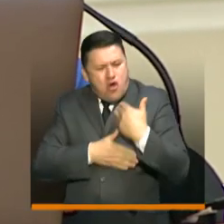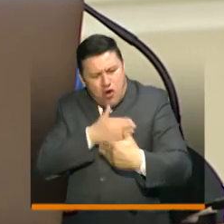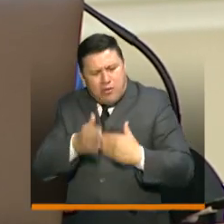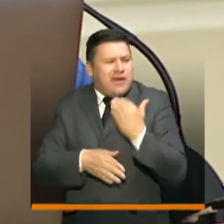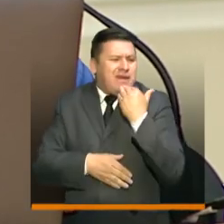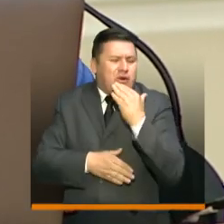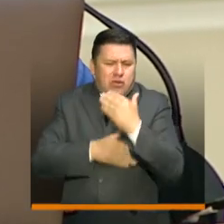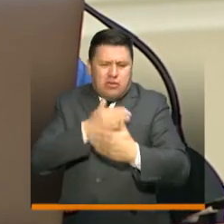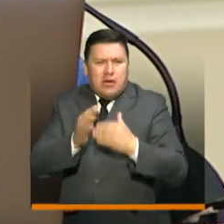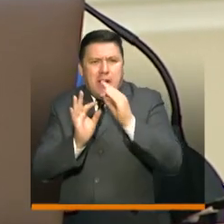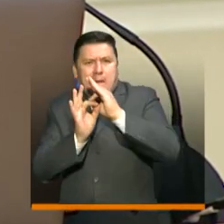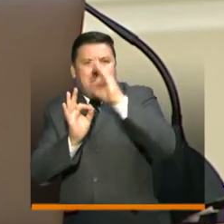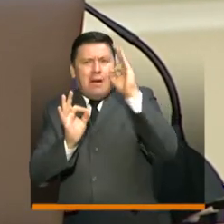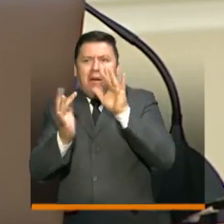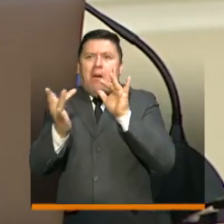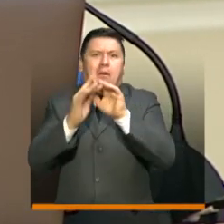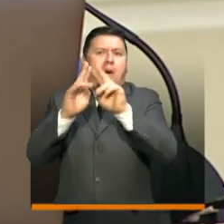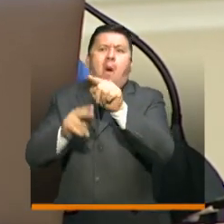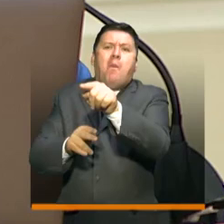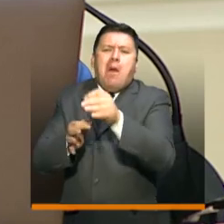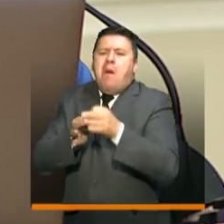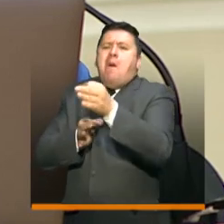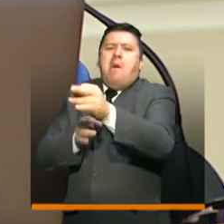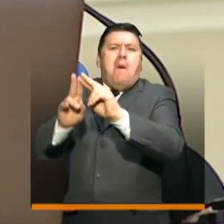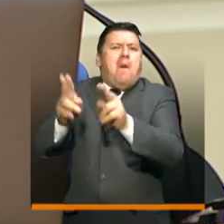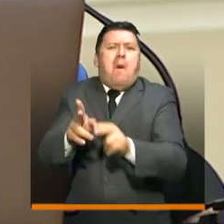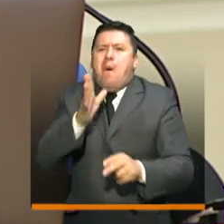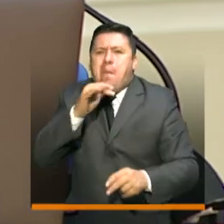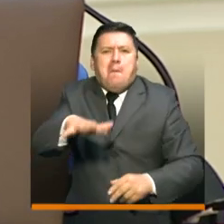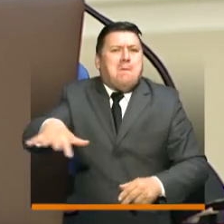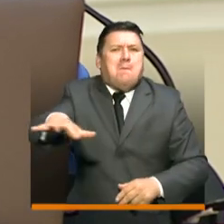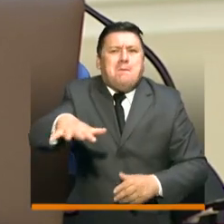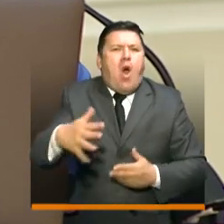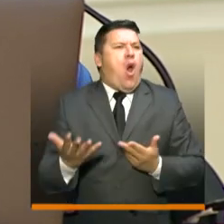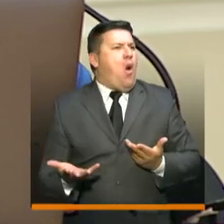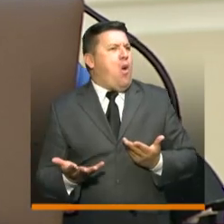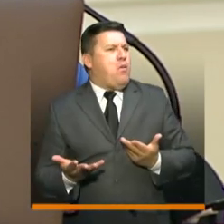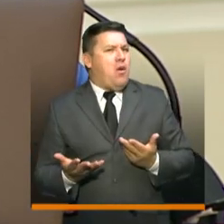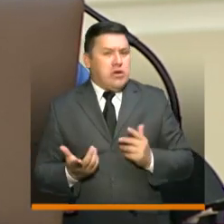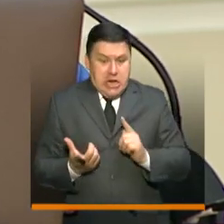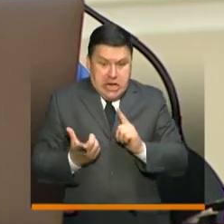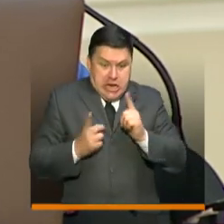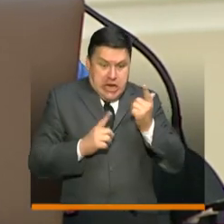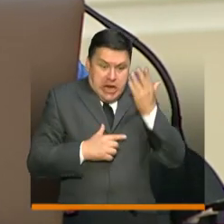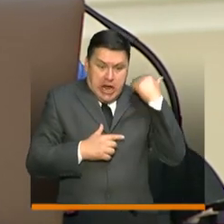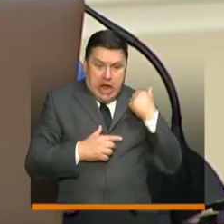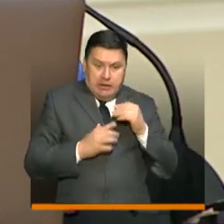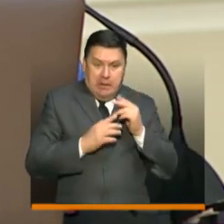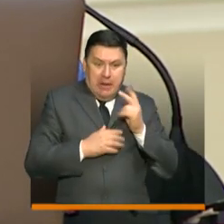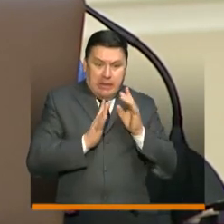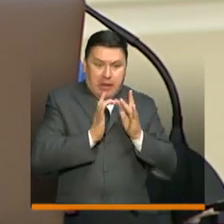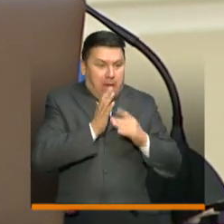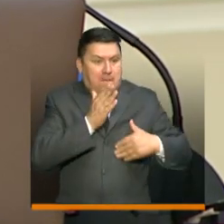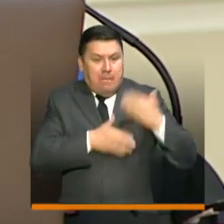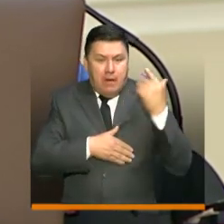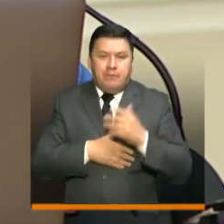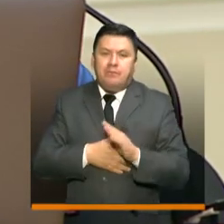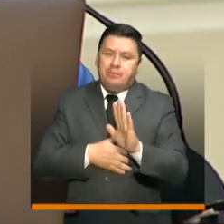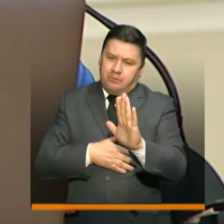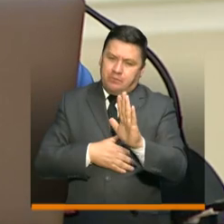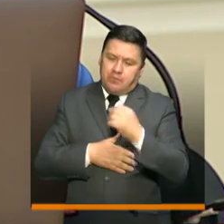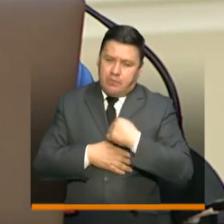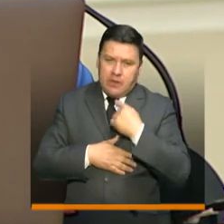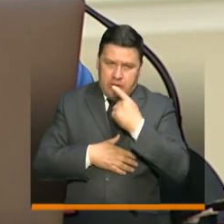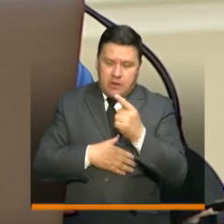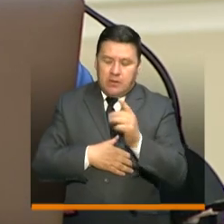ejemplo, presidente, en regiones sin conectividad o si obviamente todas ya estaban listas el 20 de abril. Y yo tengo aquí, presidente, que decirles a